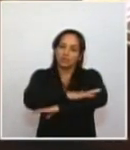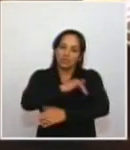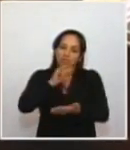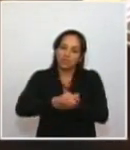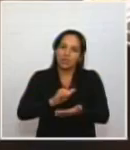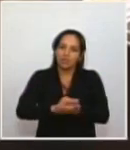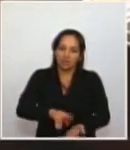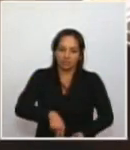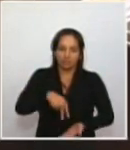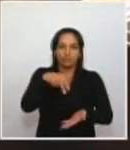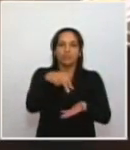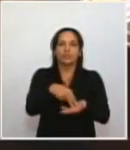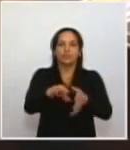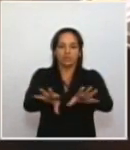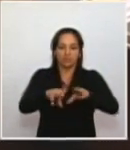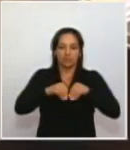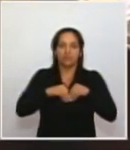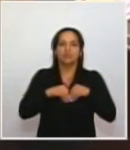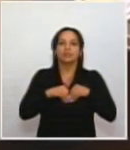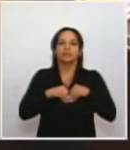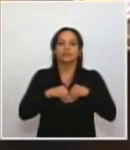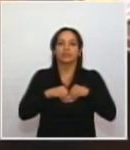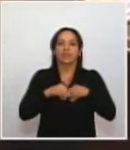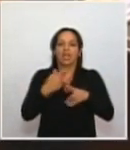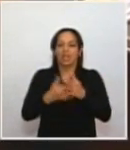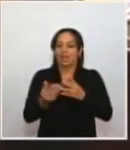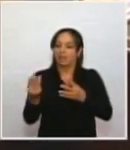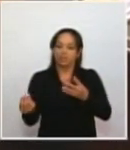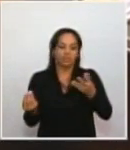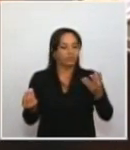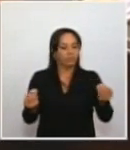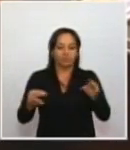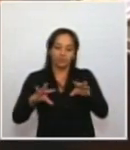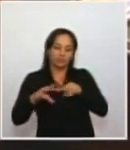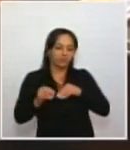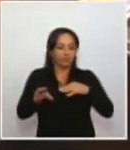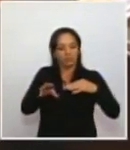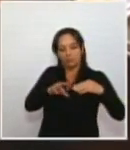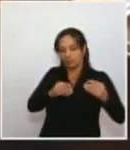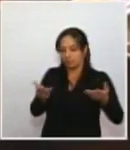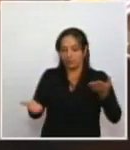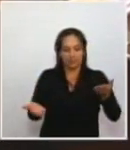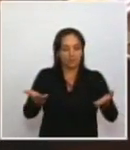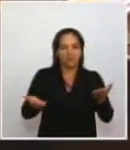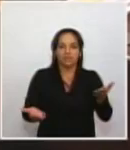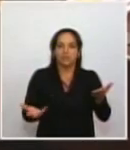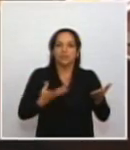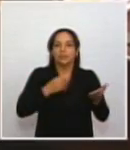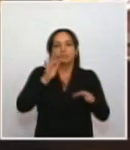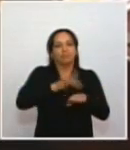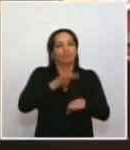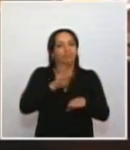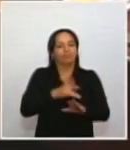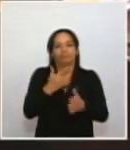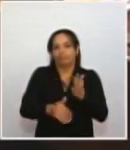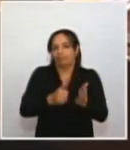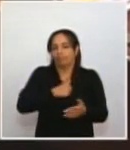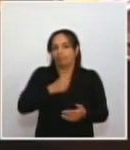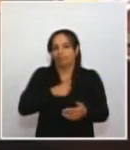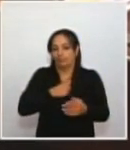las posiciones que se han asumido en uno y en otro lado, pues necesariamente tiene que tomar